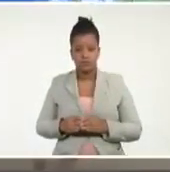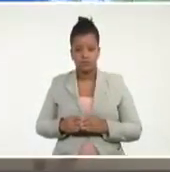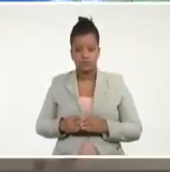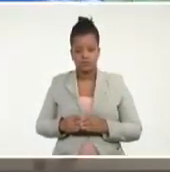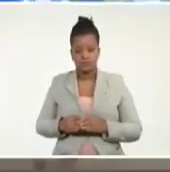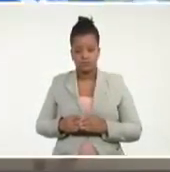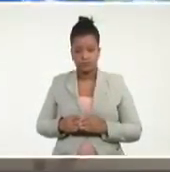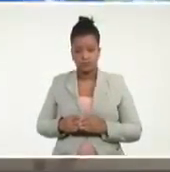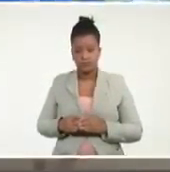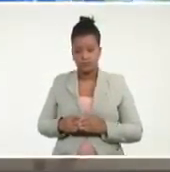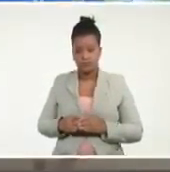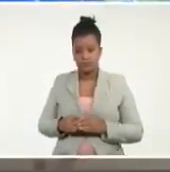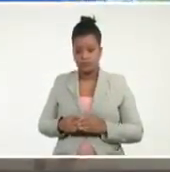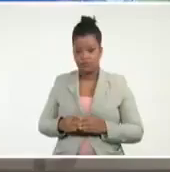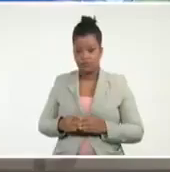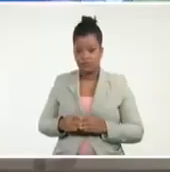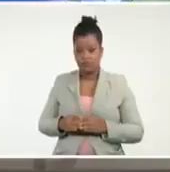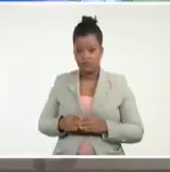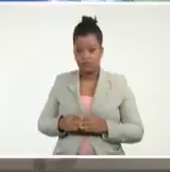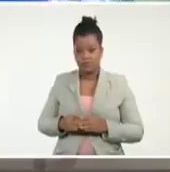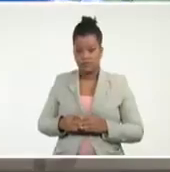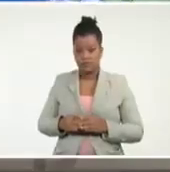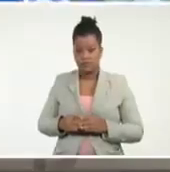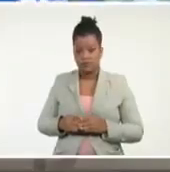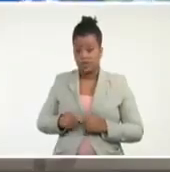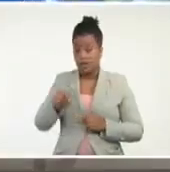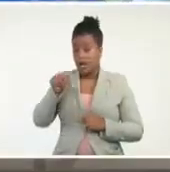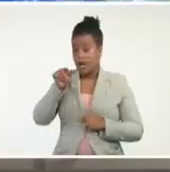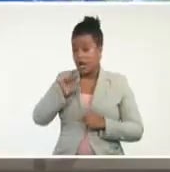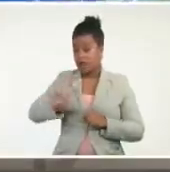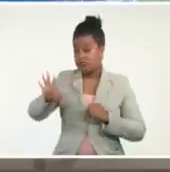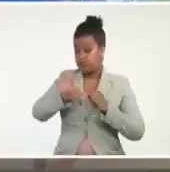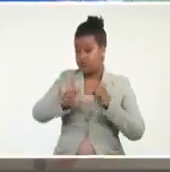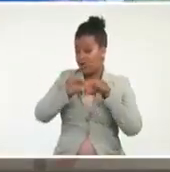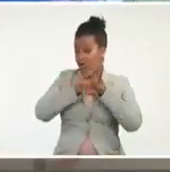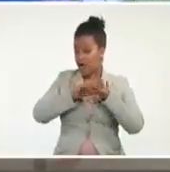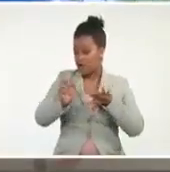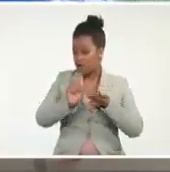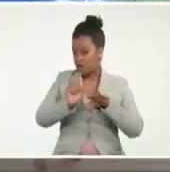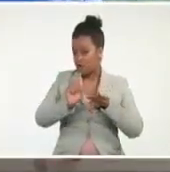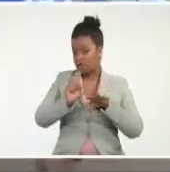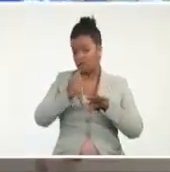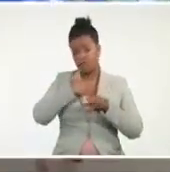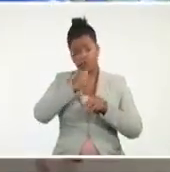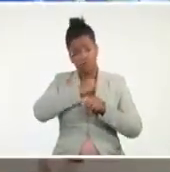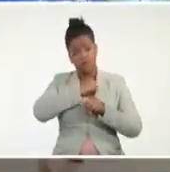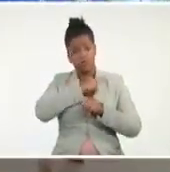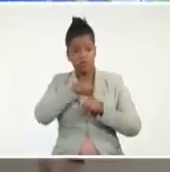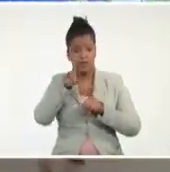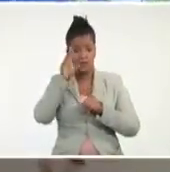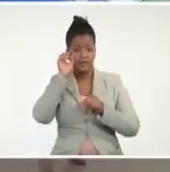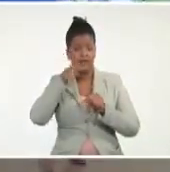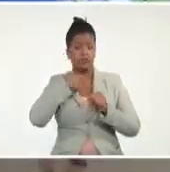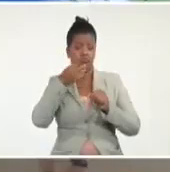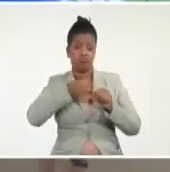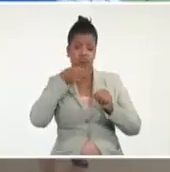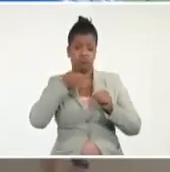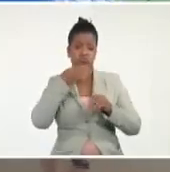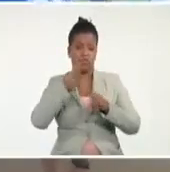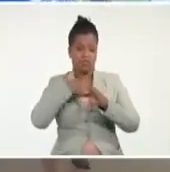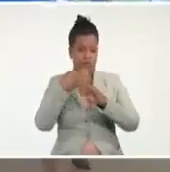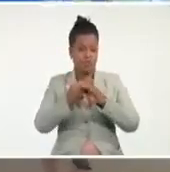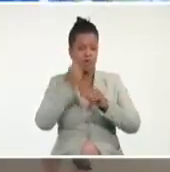todo está claro pero aquí no así que espero que estos comentarios sean